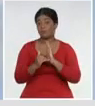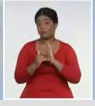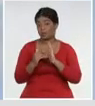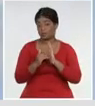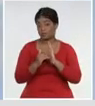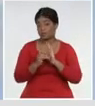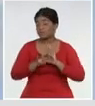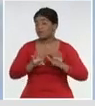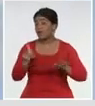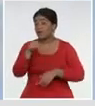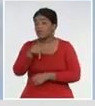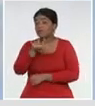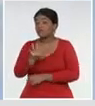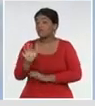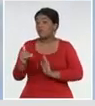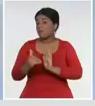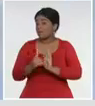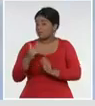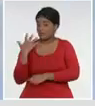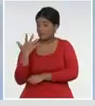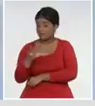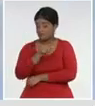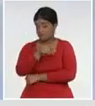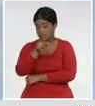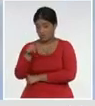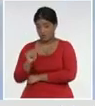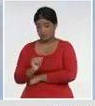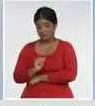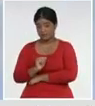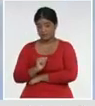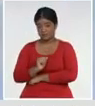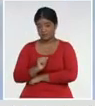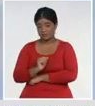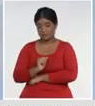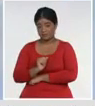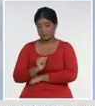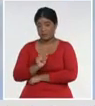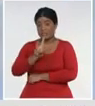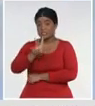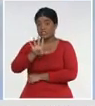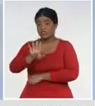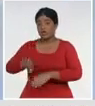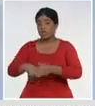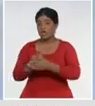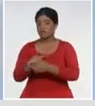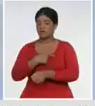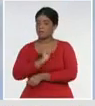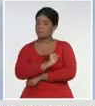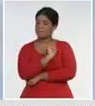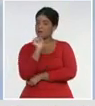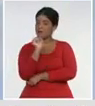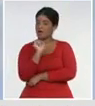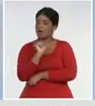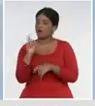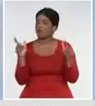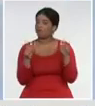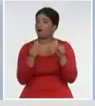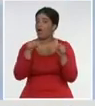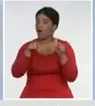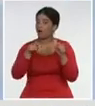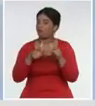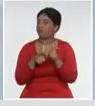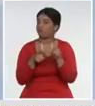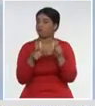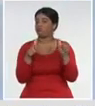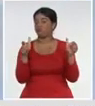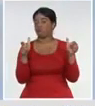,000, más de 5,000, después, de 25 días, que habíamos logrado, una sinfrencia, todo, argumento,